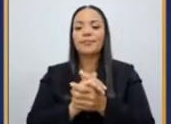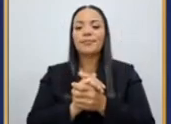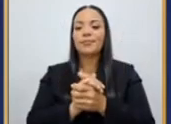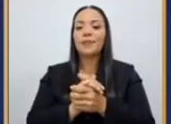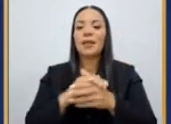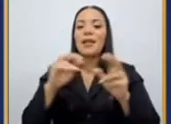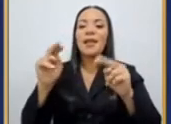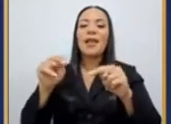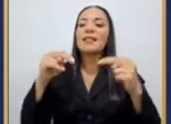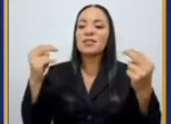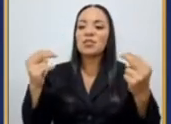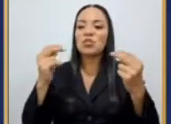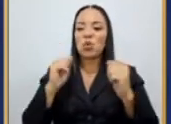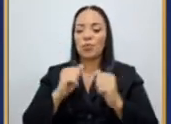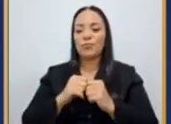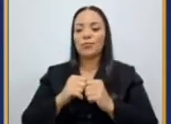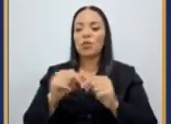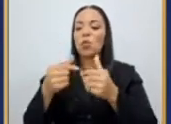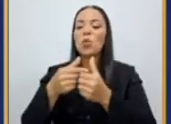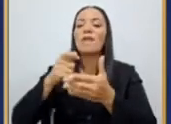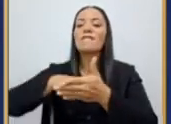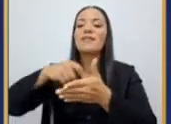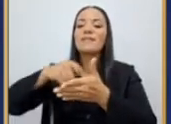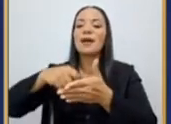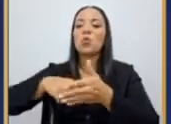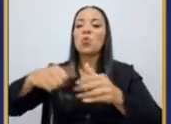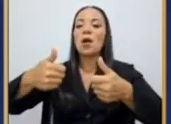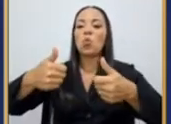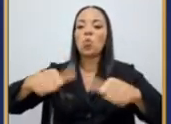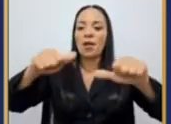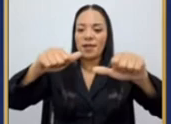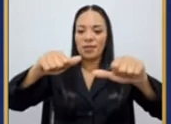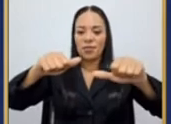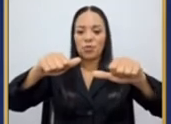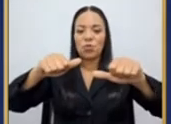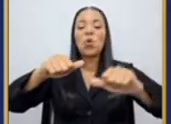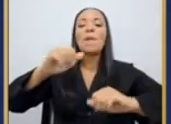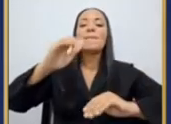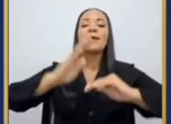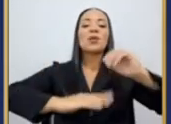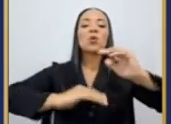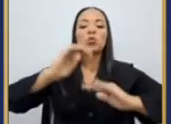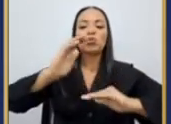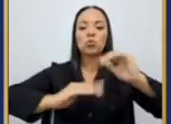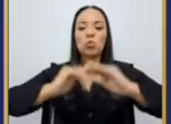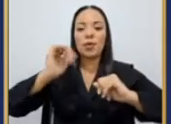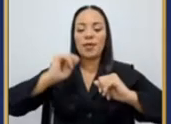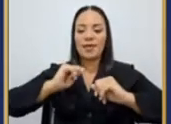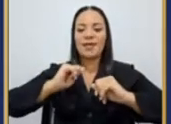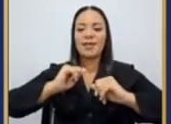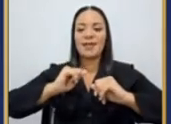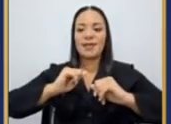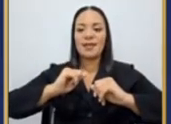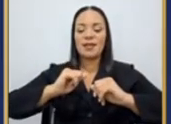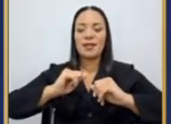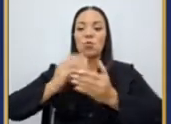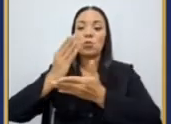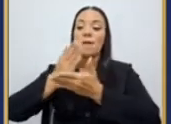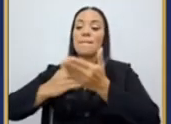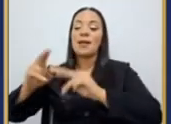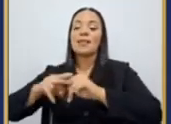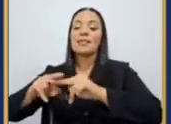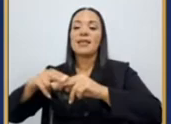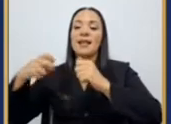La Nación, que firmaron un acuerdo para construirles un ramal del ferrocarril eléctrico